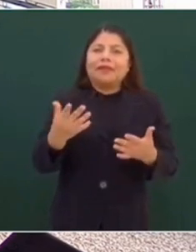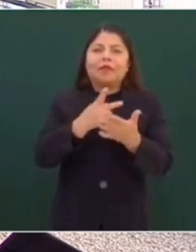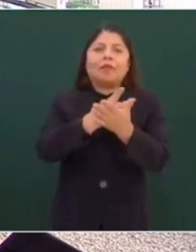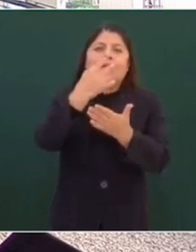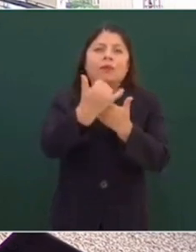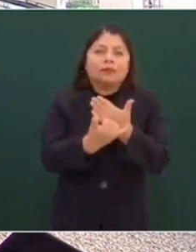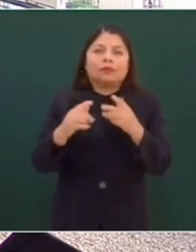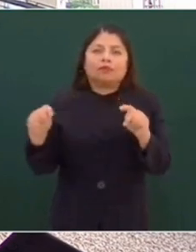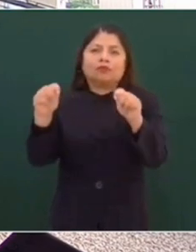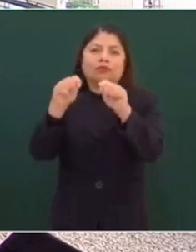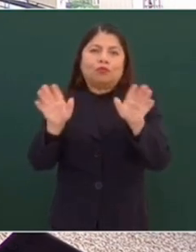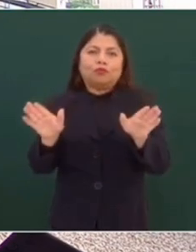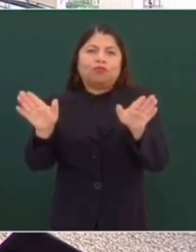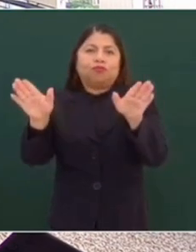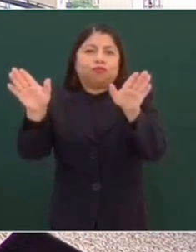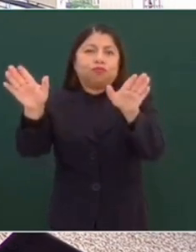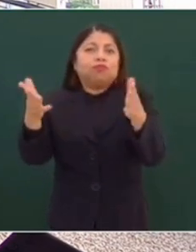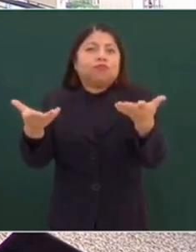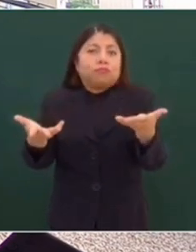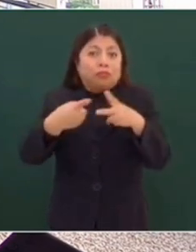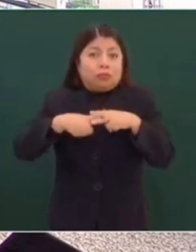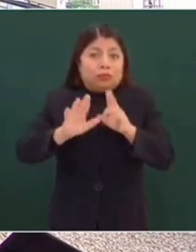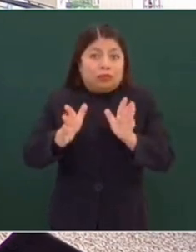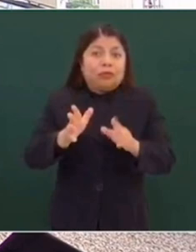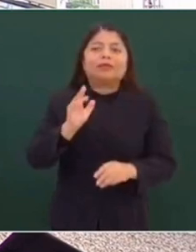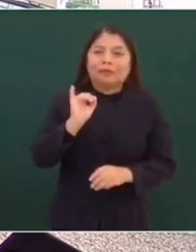¿Mande? Se han iniciado la venta. Ah, no han iniciado. Están informando.